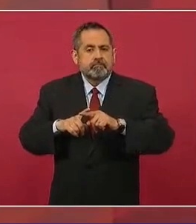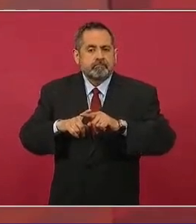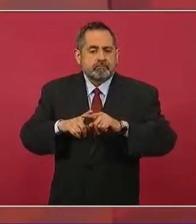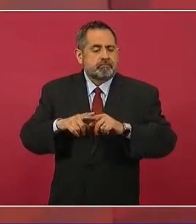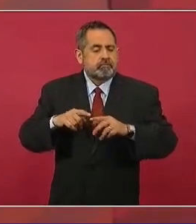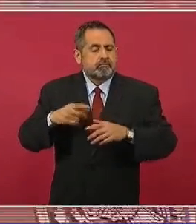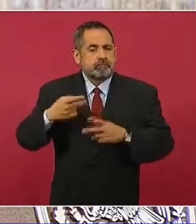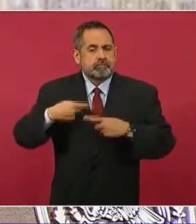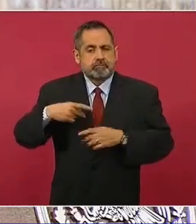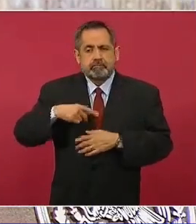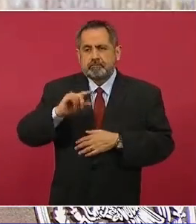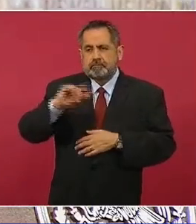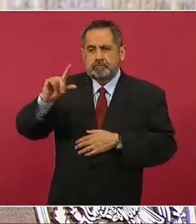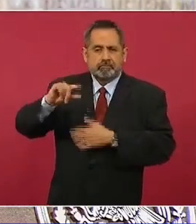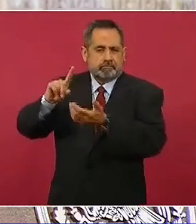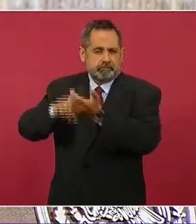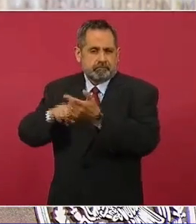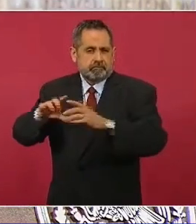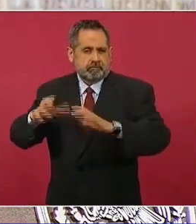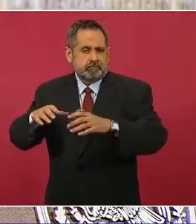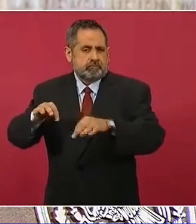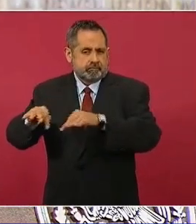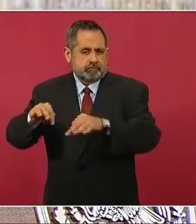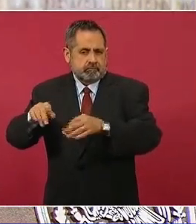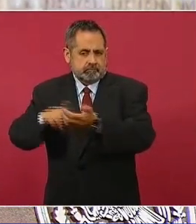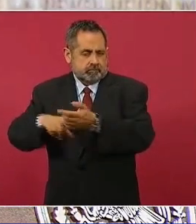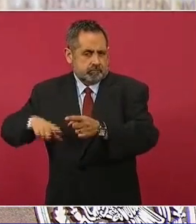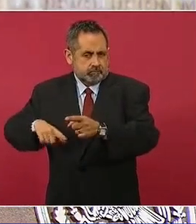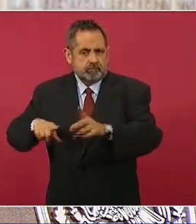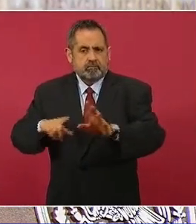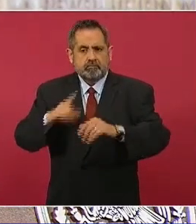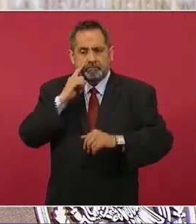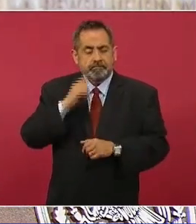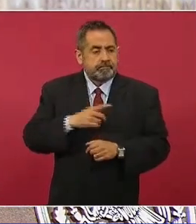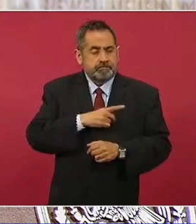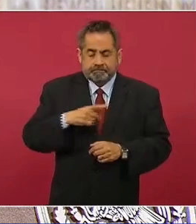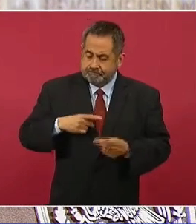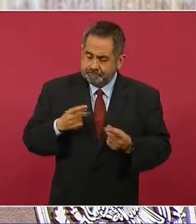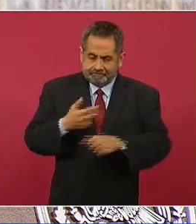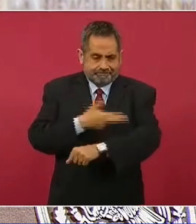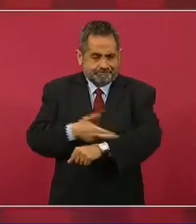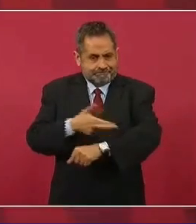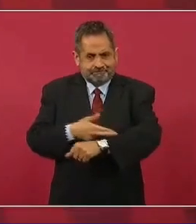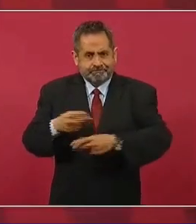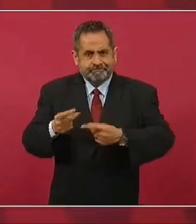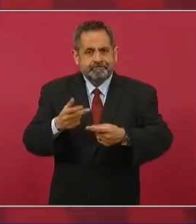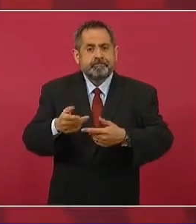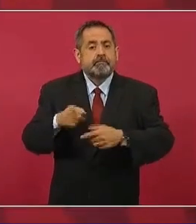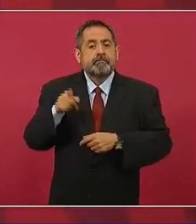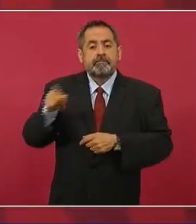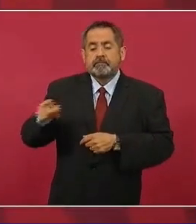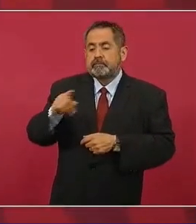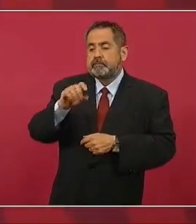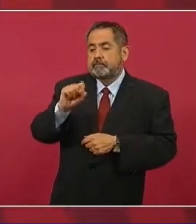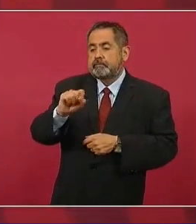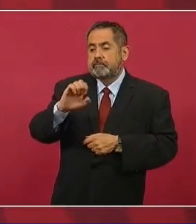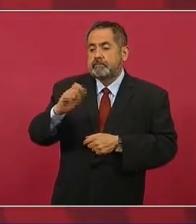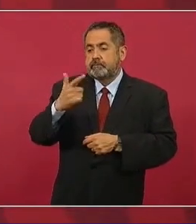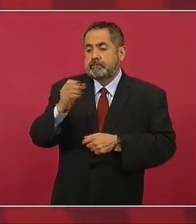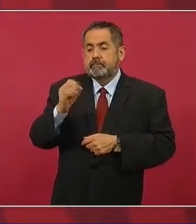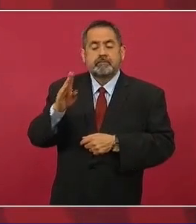públicos, tiene que apurarse el secretario de Gobernación,